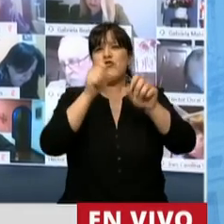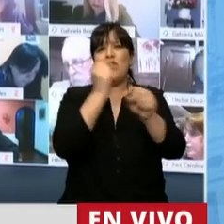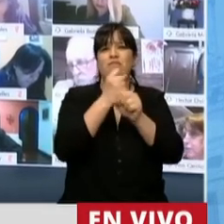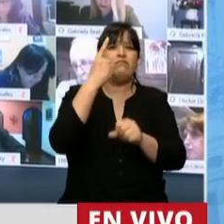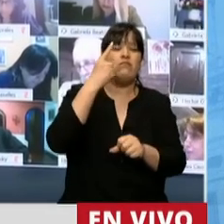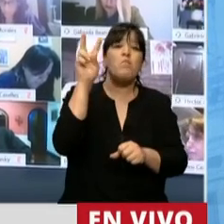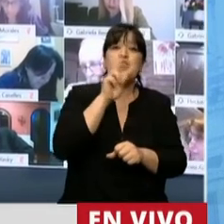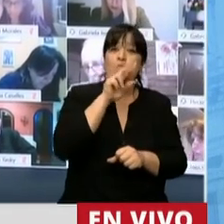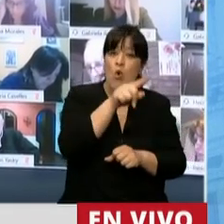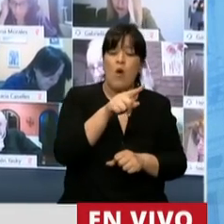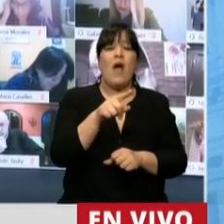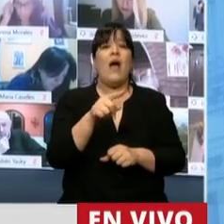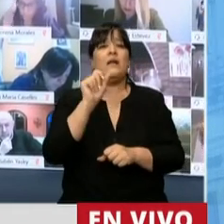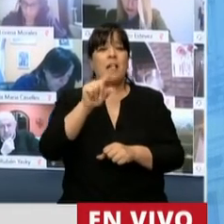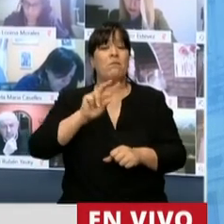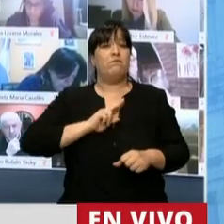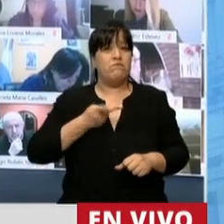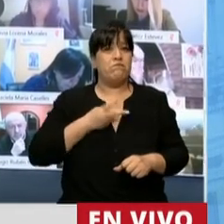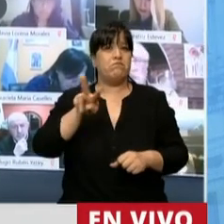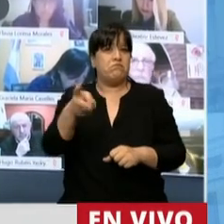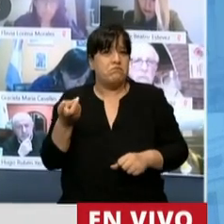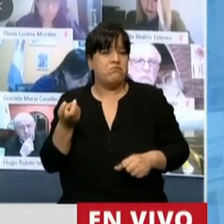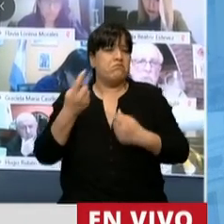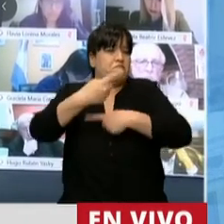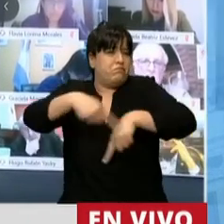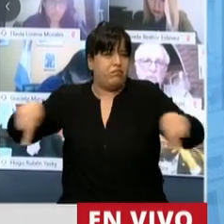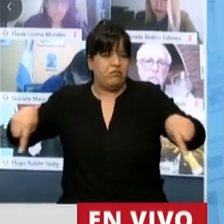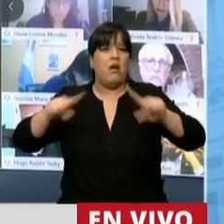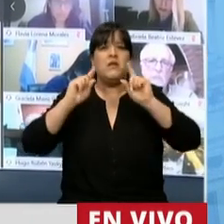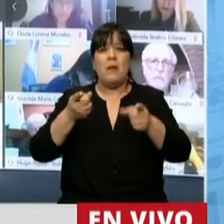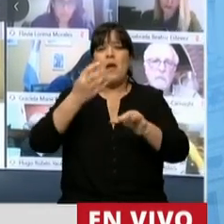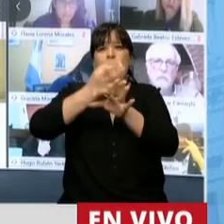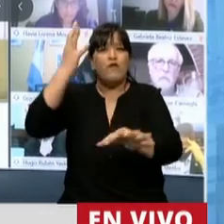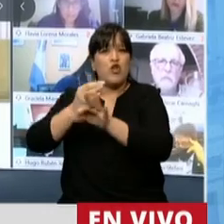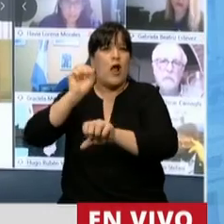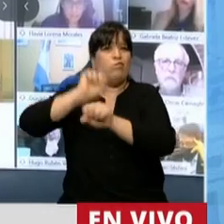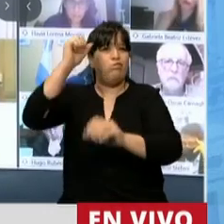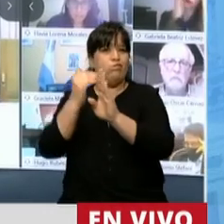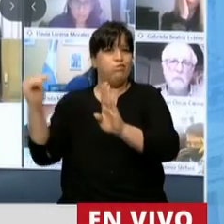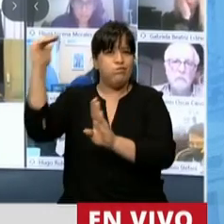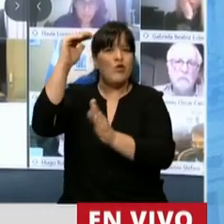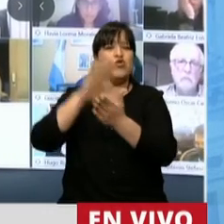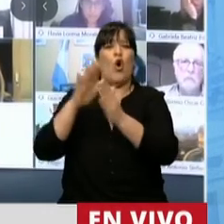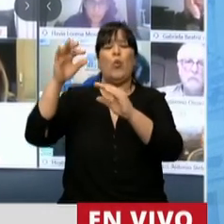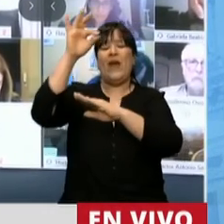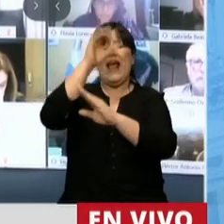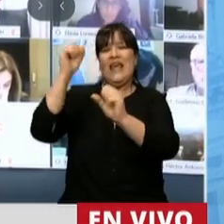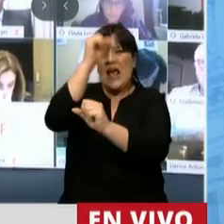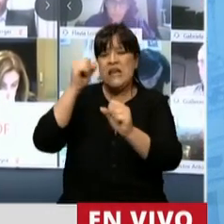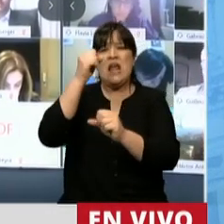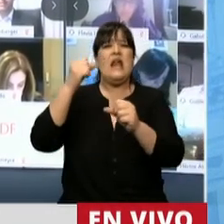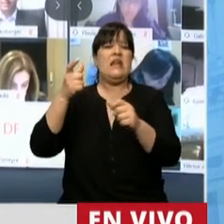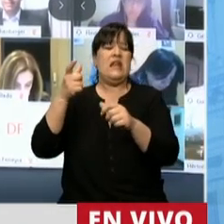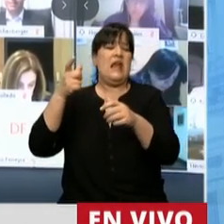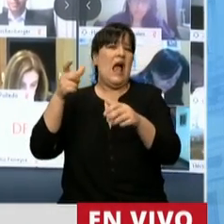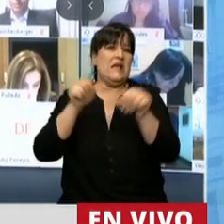trabajadoras mujeres personas travestis transexuales transgénero profesionales con estudios de posgrado en materia de ingeniería ciencias exactas